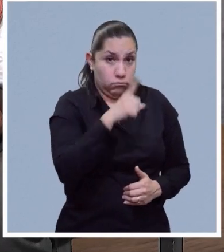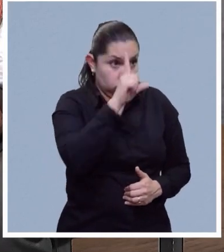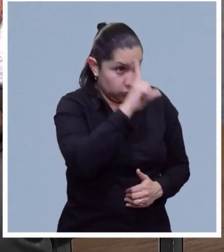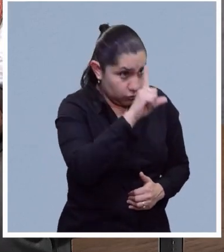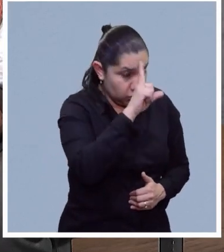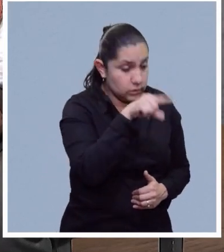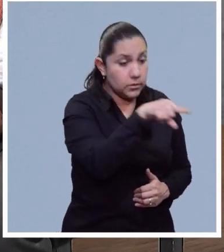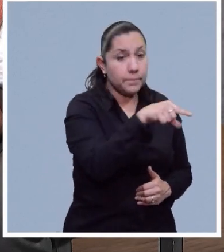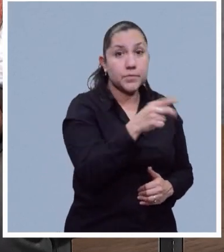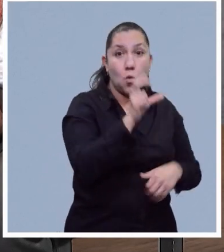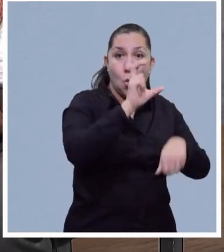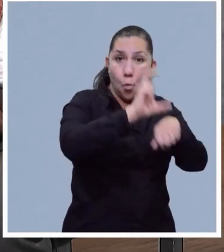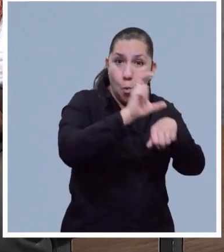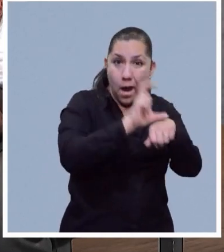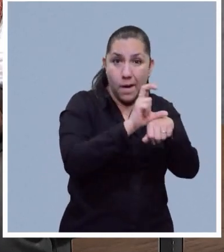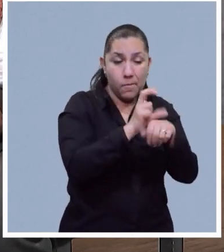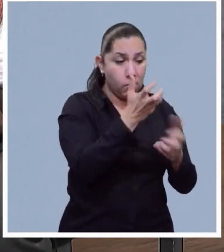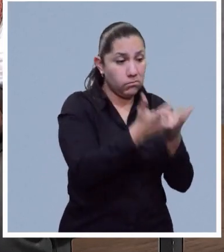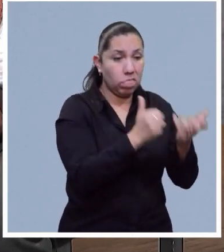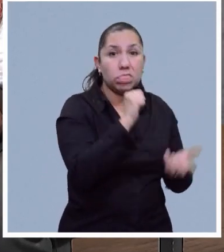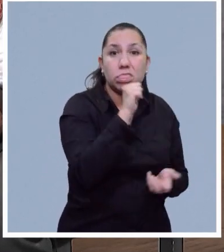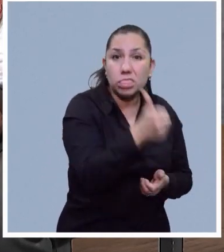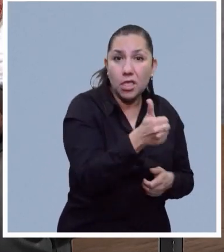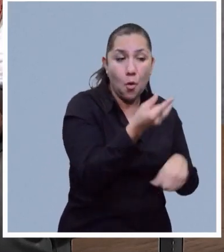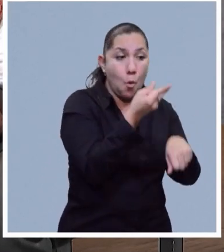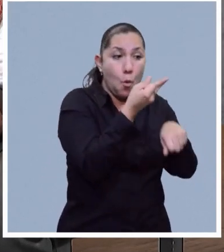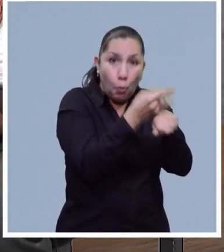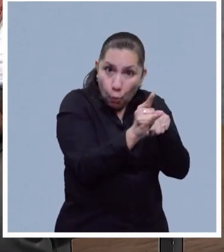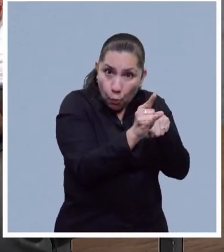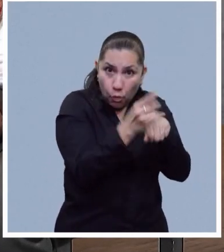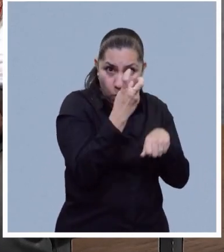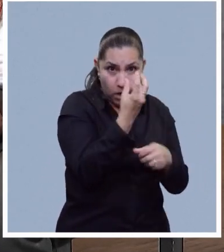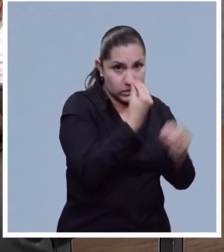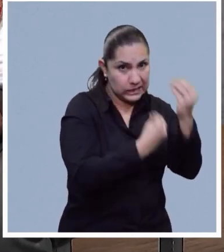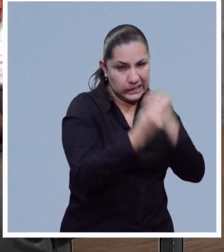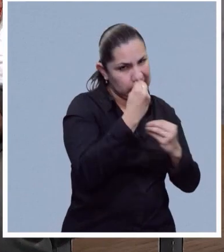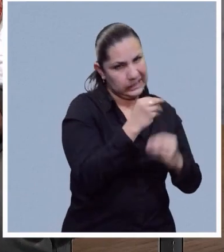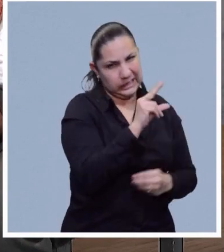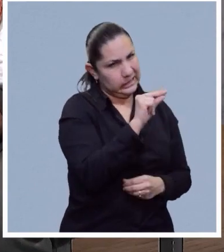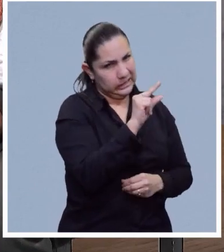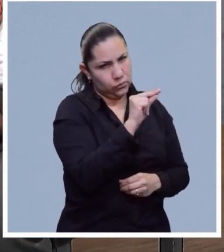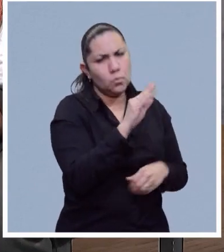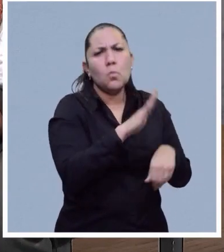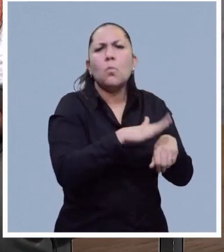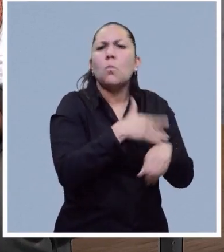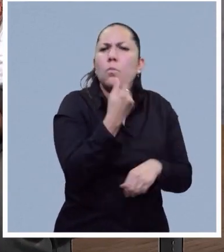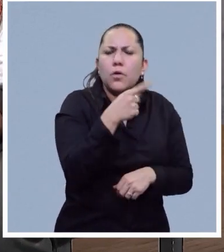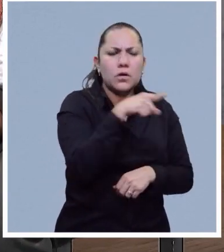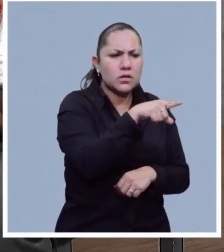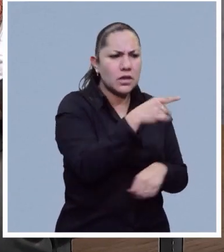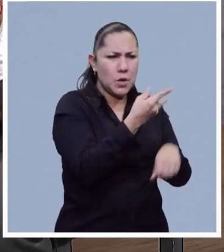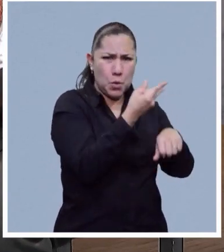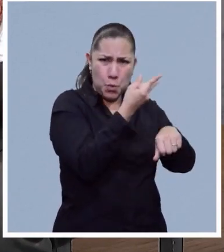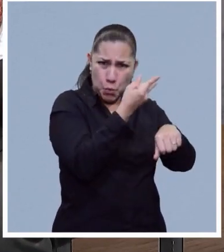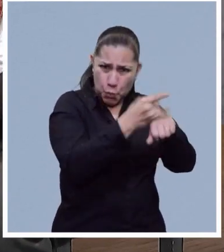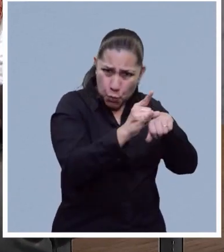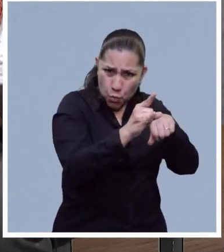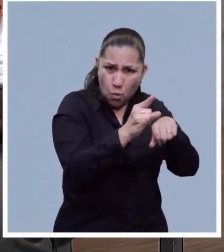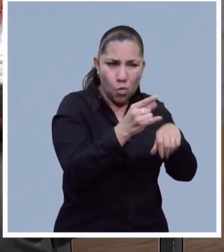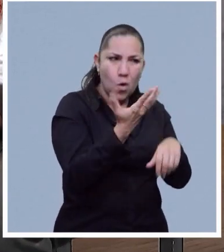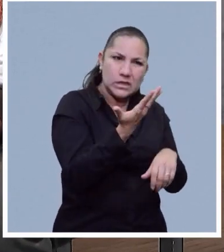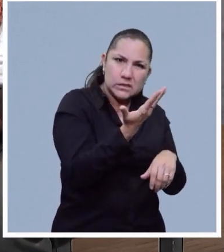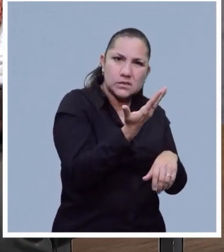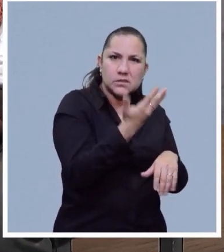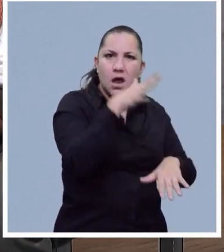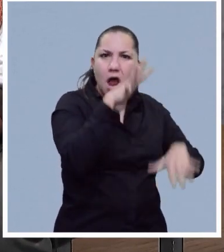crudo, siento que en crudo la digestibilidad del consumo disminuye, es mayor la digestibilidad de un